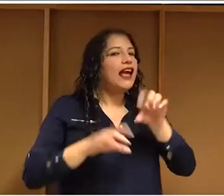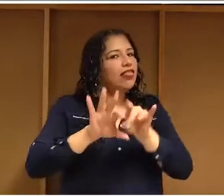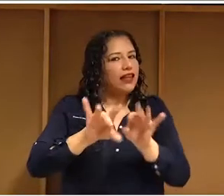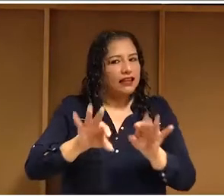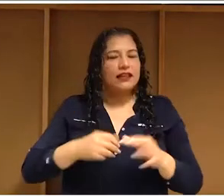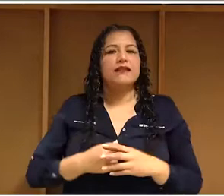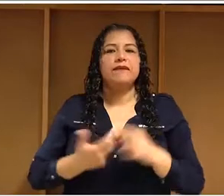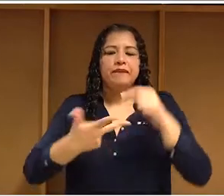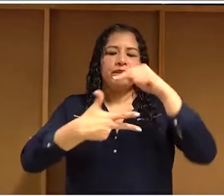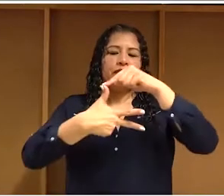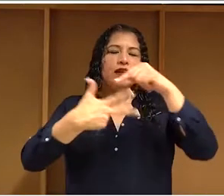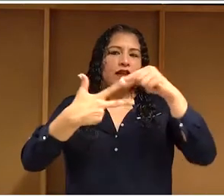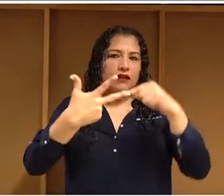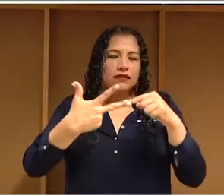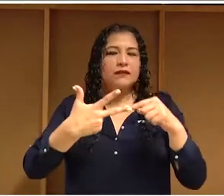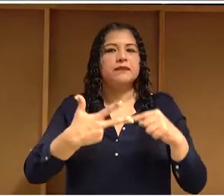digital.